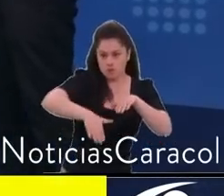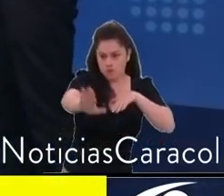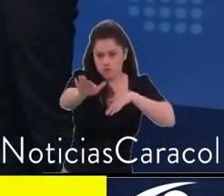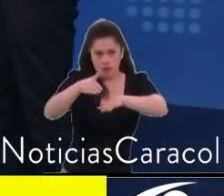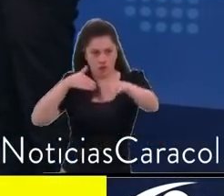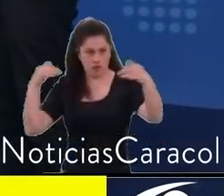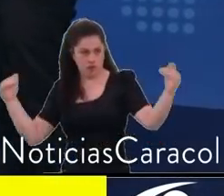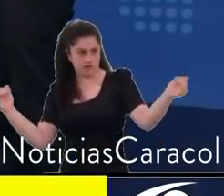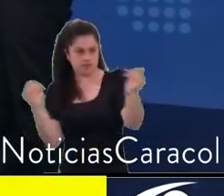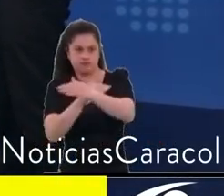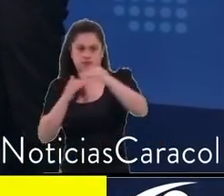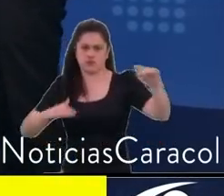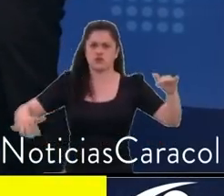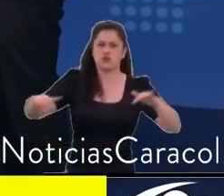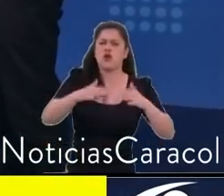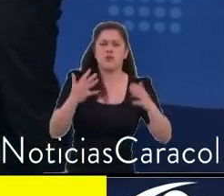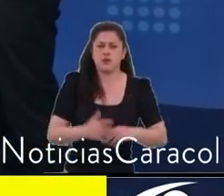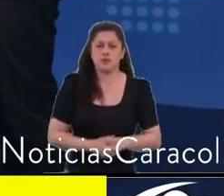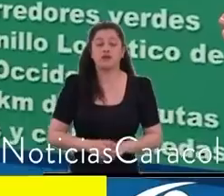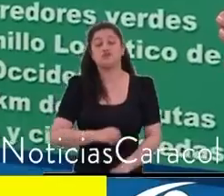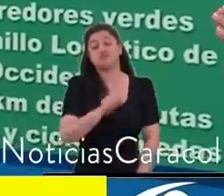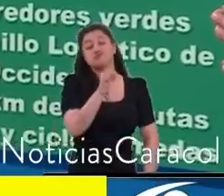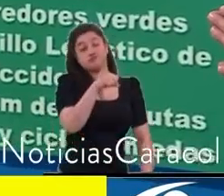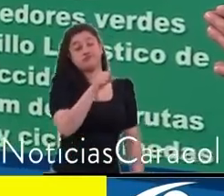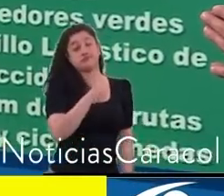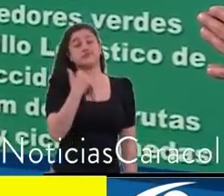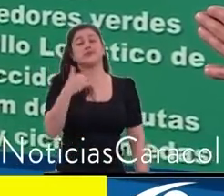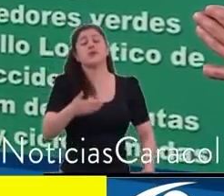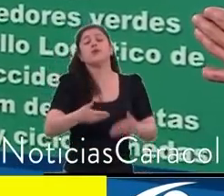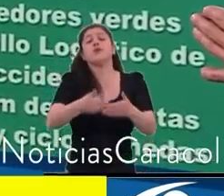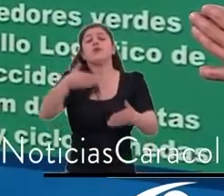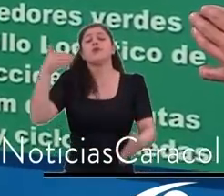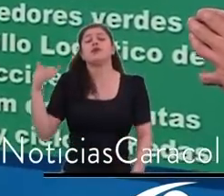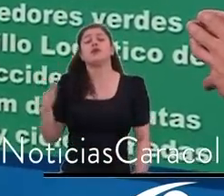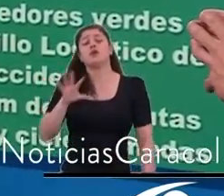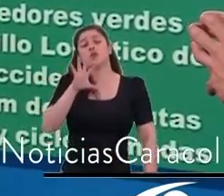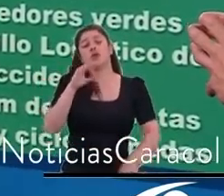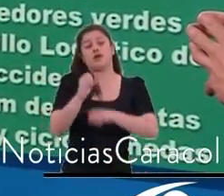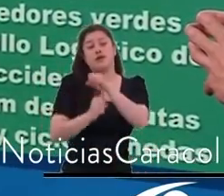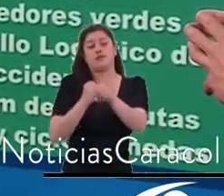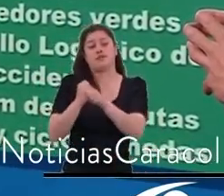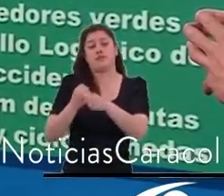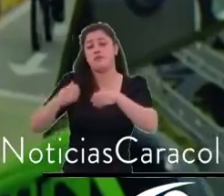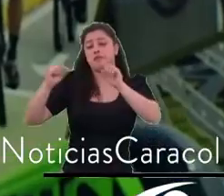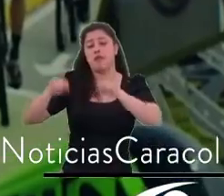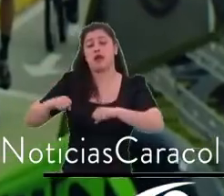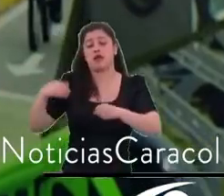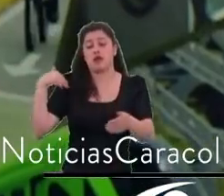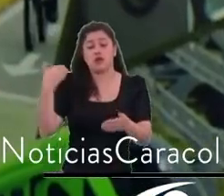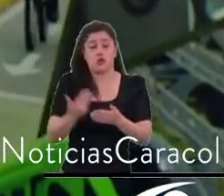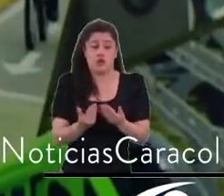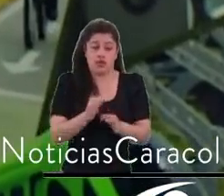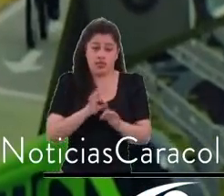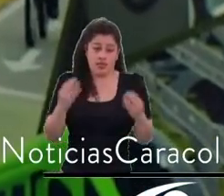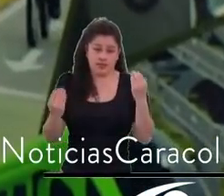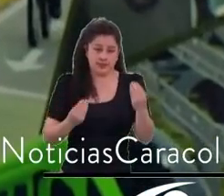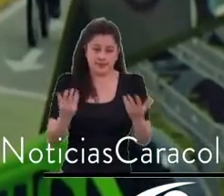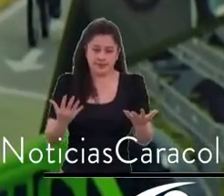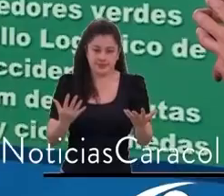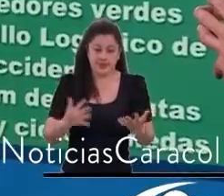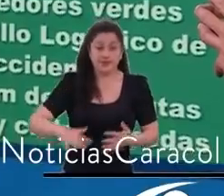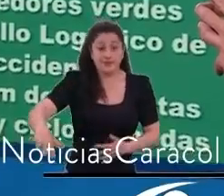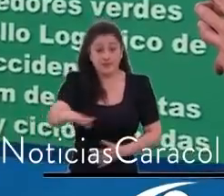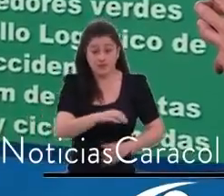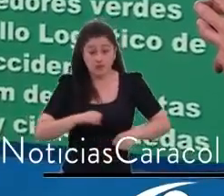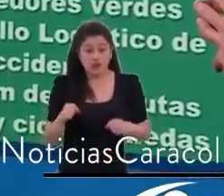en peleas entre políticos. Bogotá es la única capital, Medellín tiene dos líneas de metro y Bogotá todavía no ha construido la